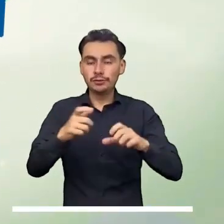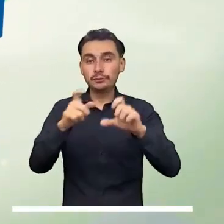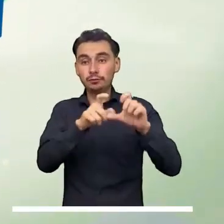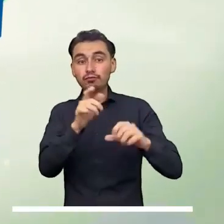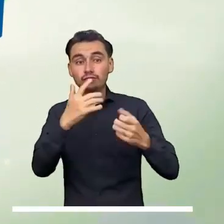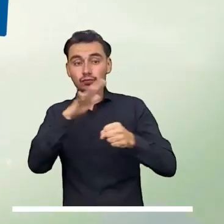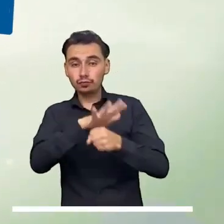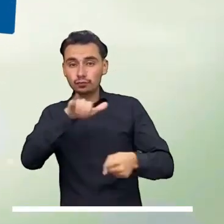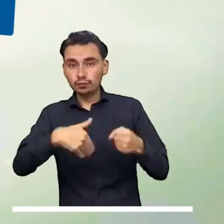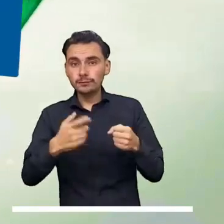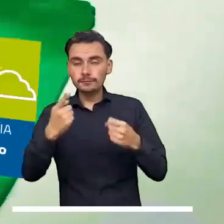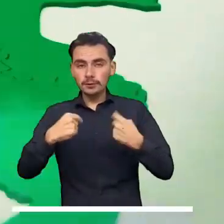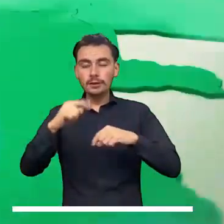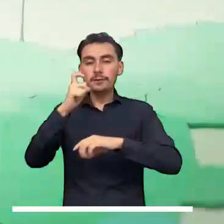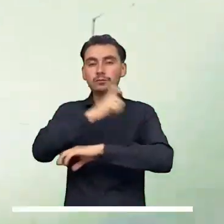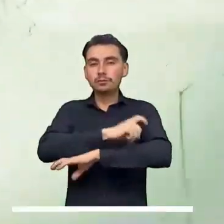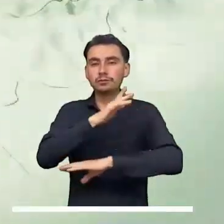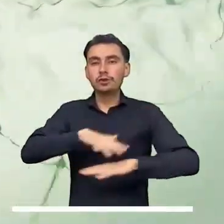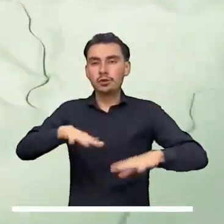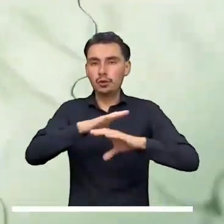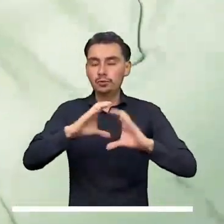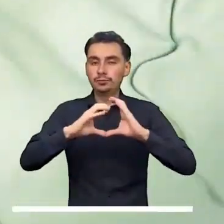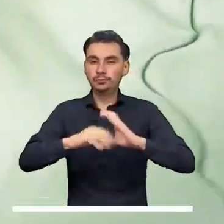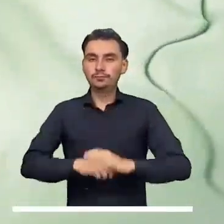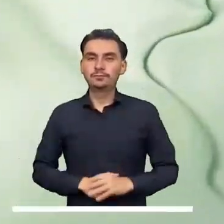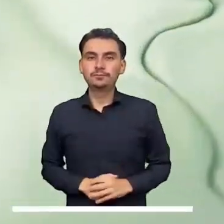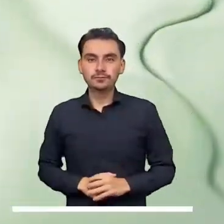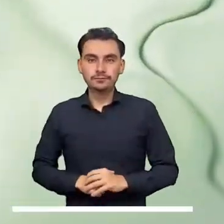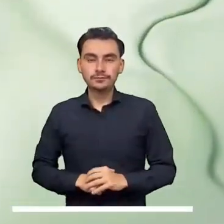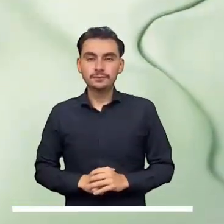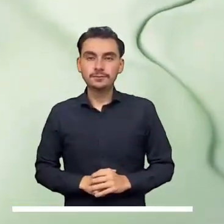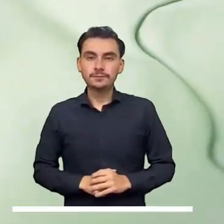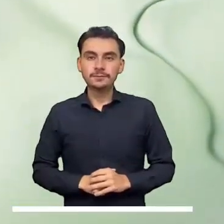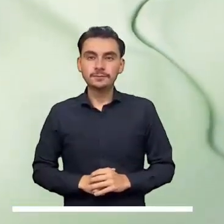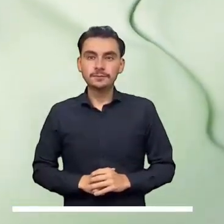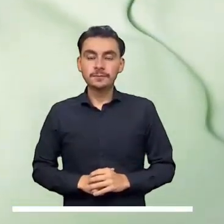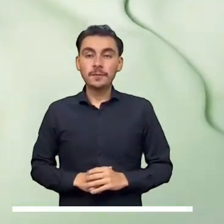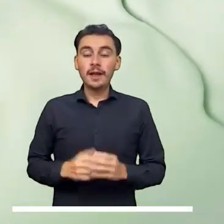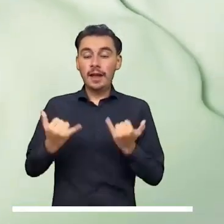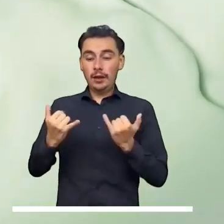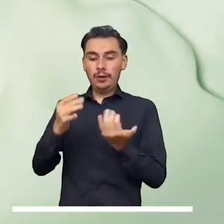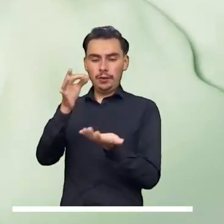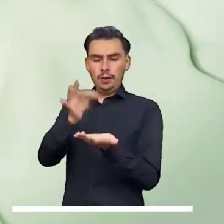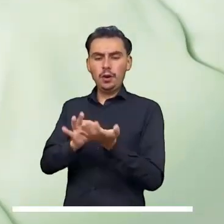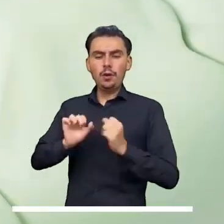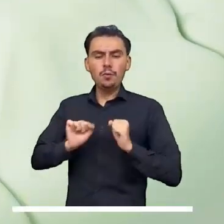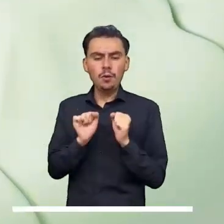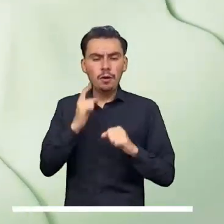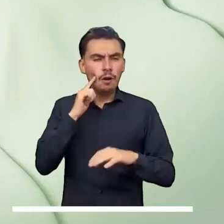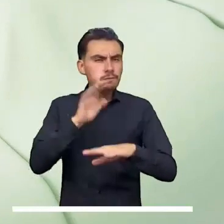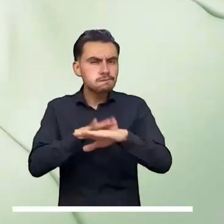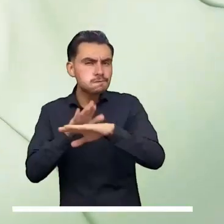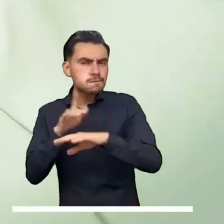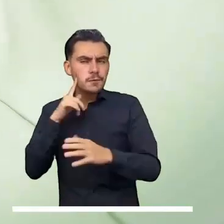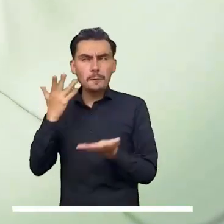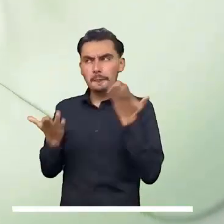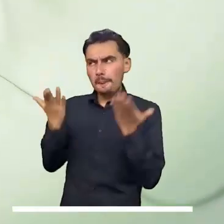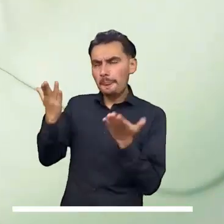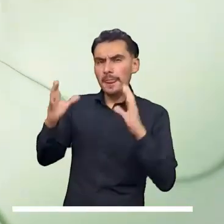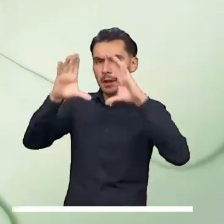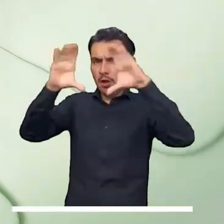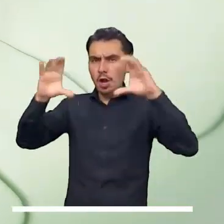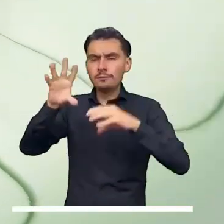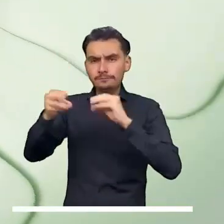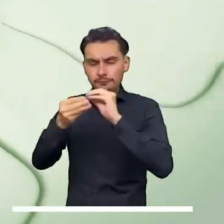Guainía, Guaviare y el occidente de Caquetá y Putumayo. En la capital, el cielo seminublado previsto en la tarde